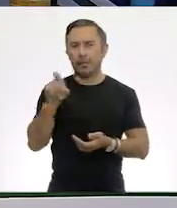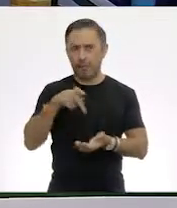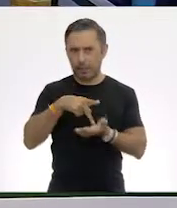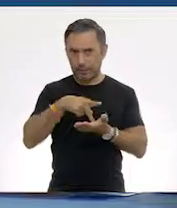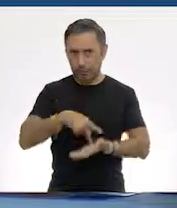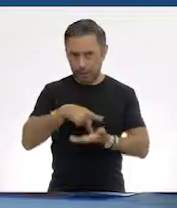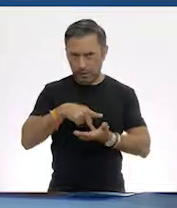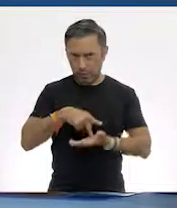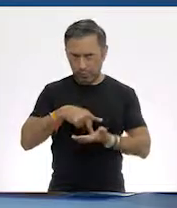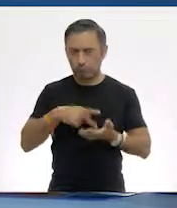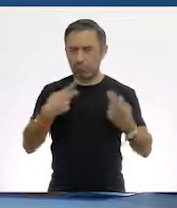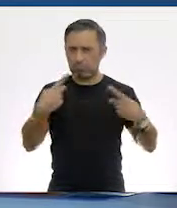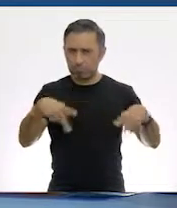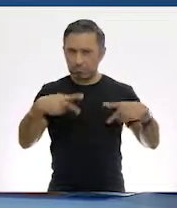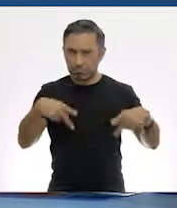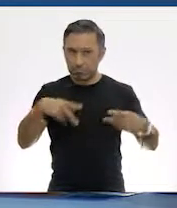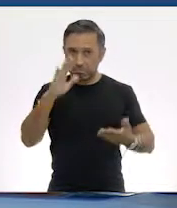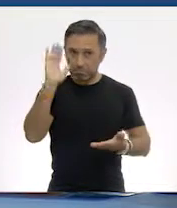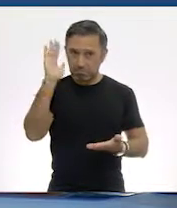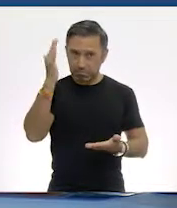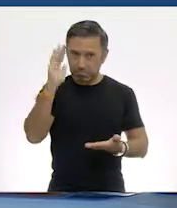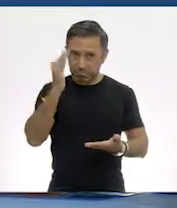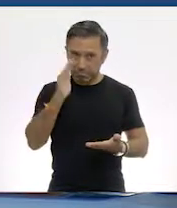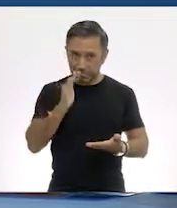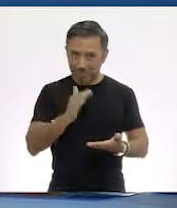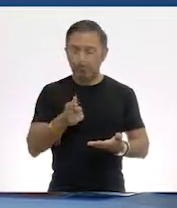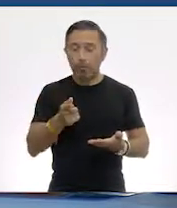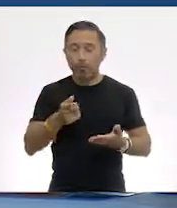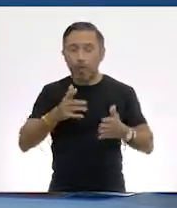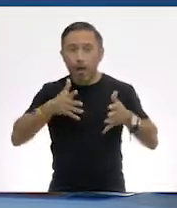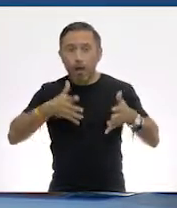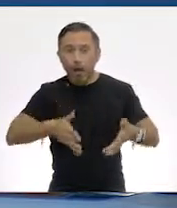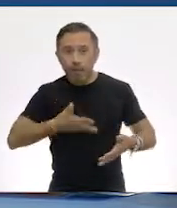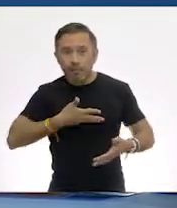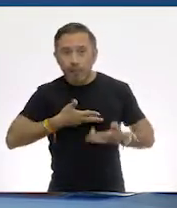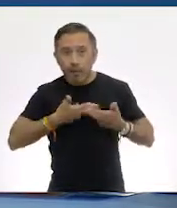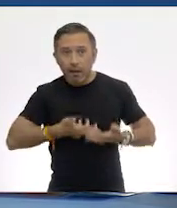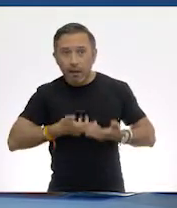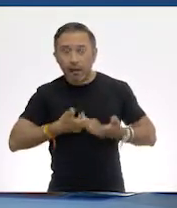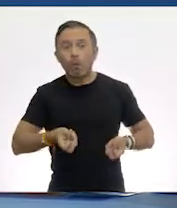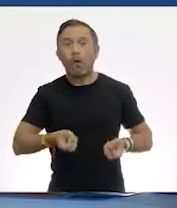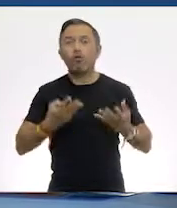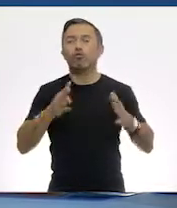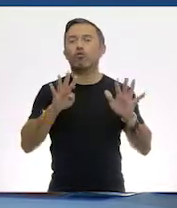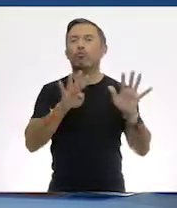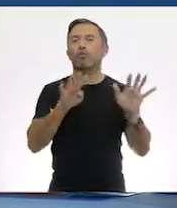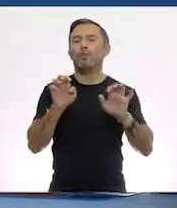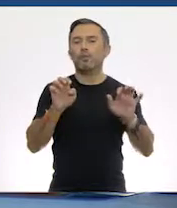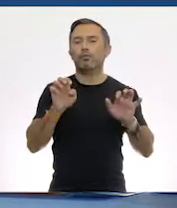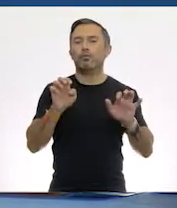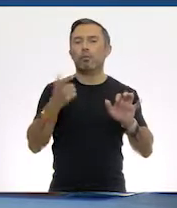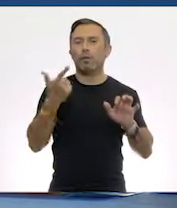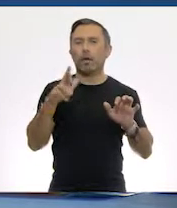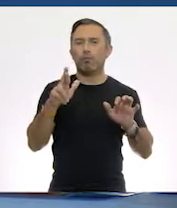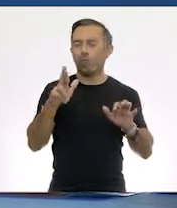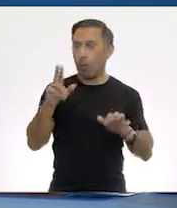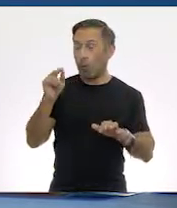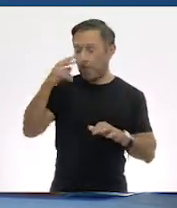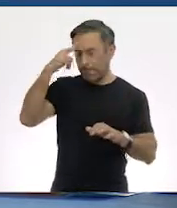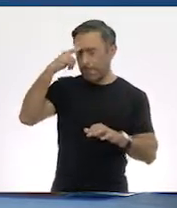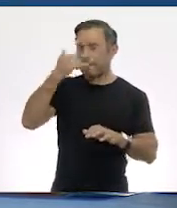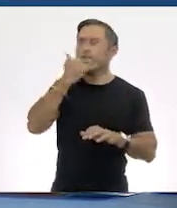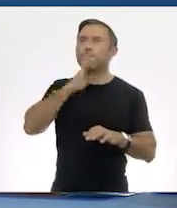el resultado nos da que nos sobran 900 gramos. No, 900